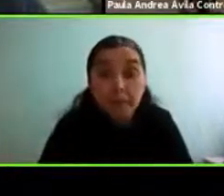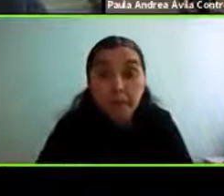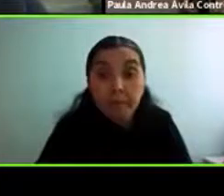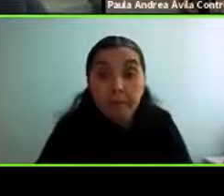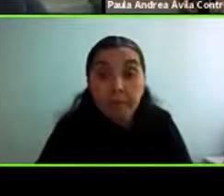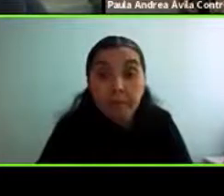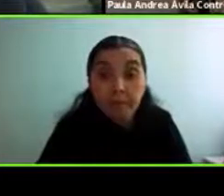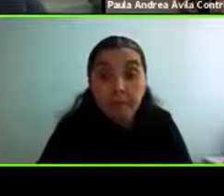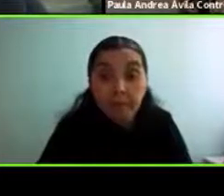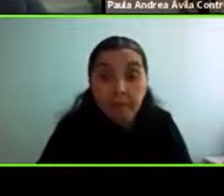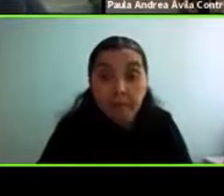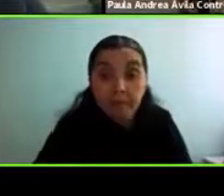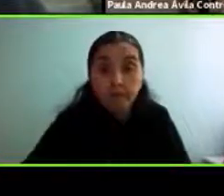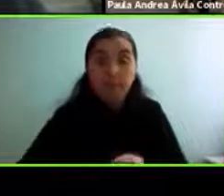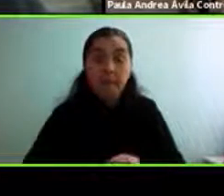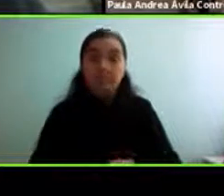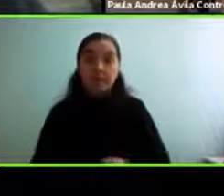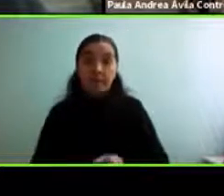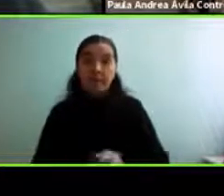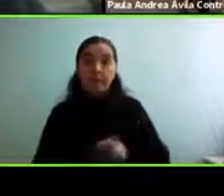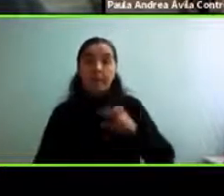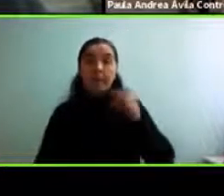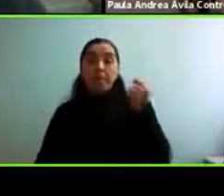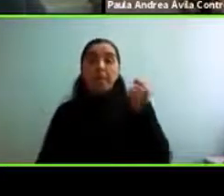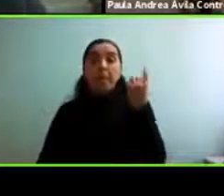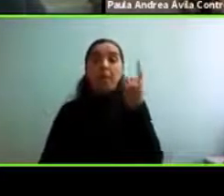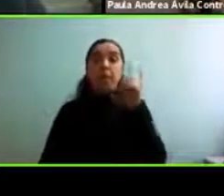Sí, Paula, ¿tú quieres agregar algo?